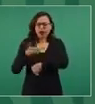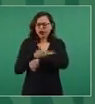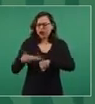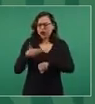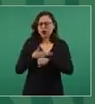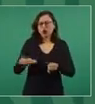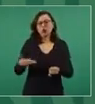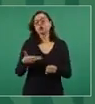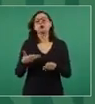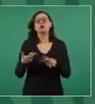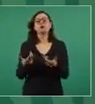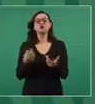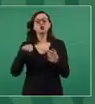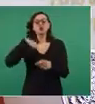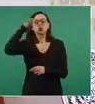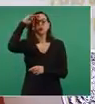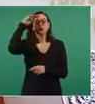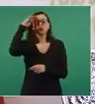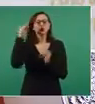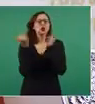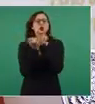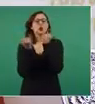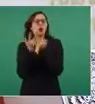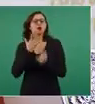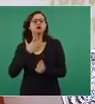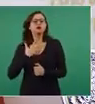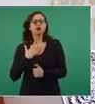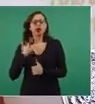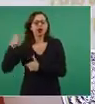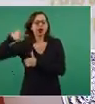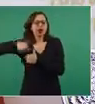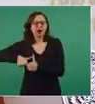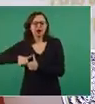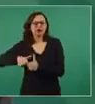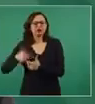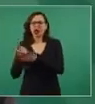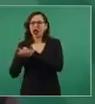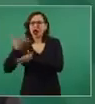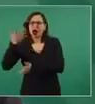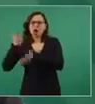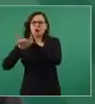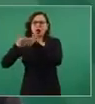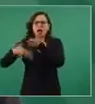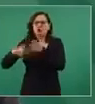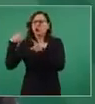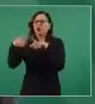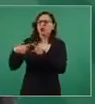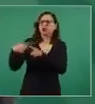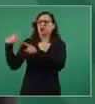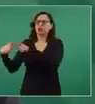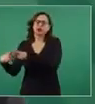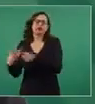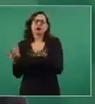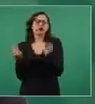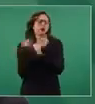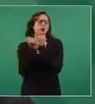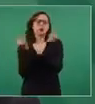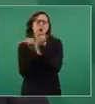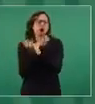como el quién es quién en los precios de los combustibles. Entonces, vamos a